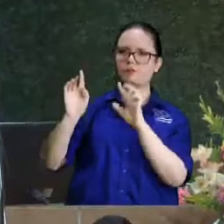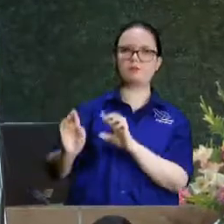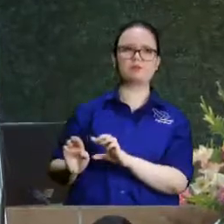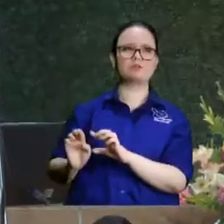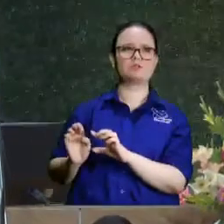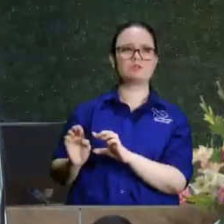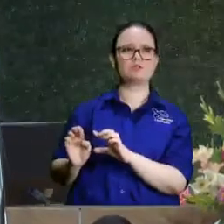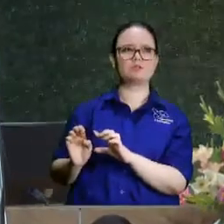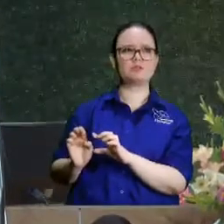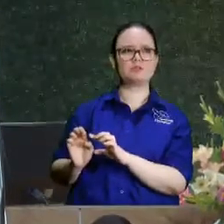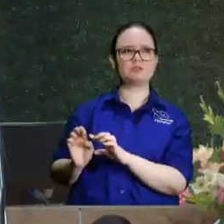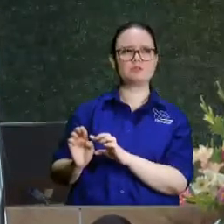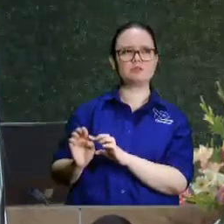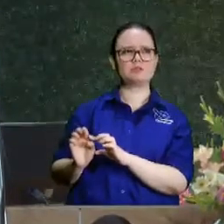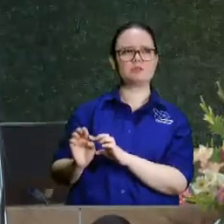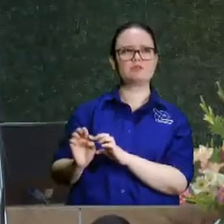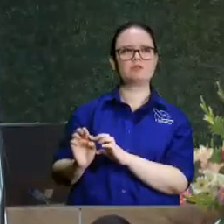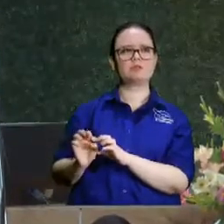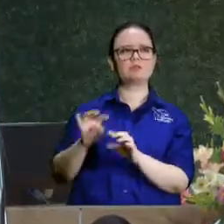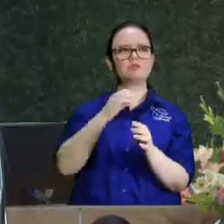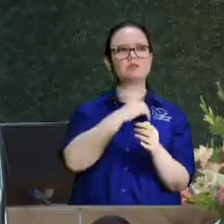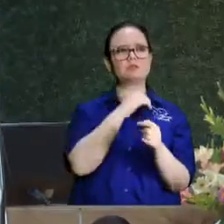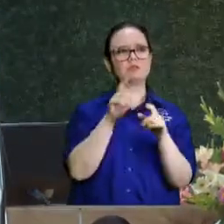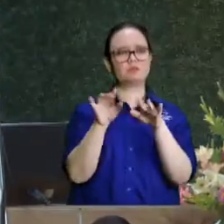me recetaron eso a ver quiero ver eso